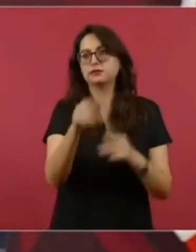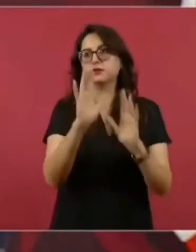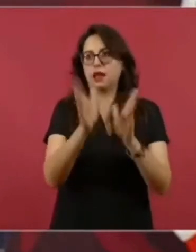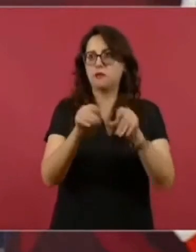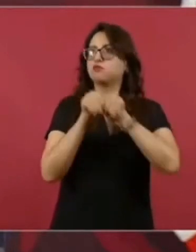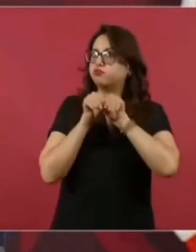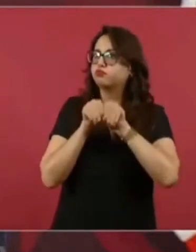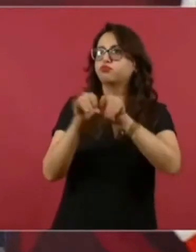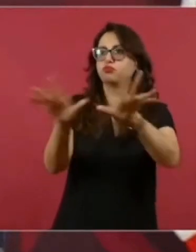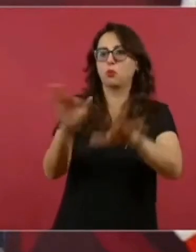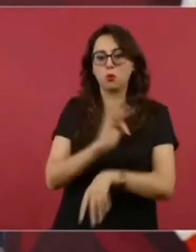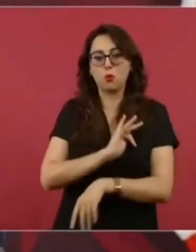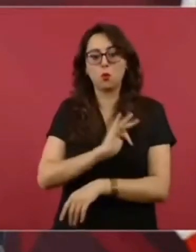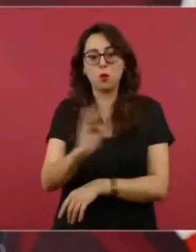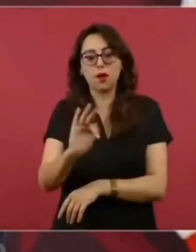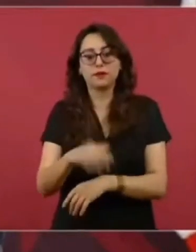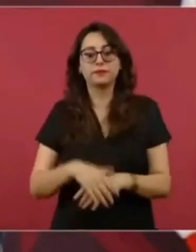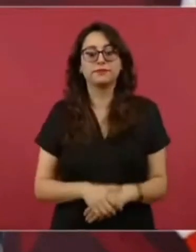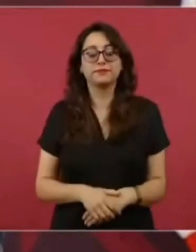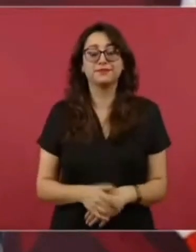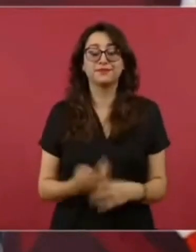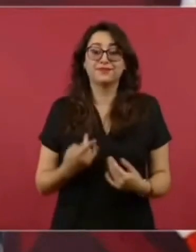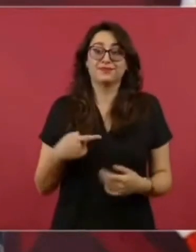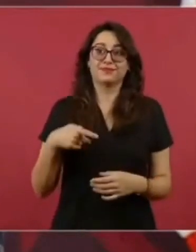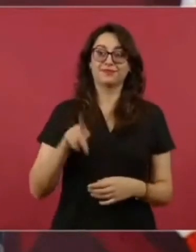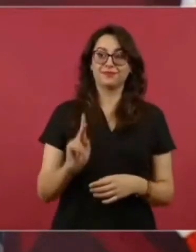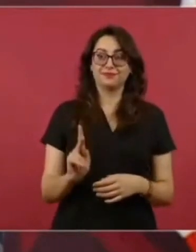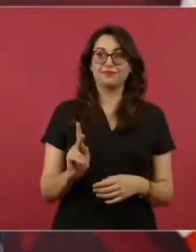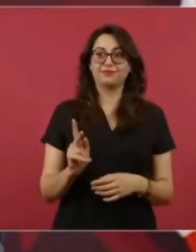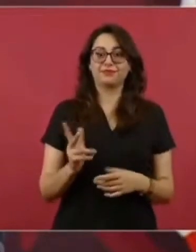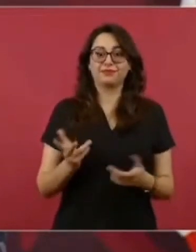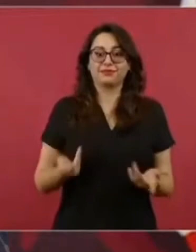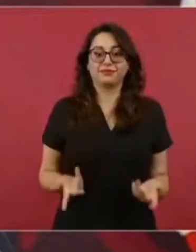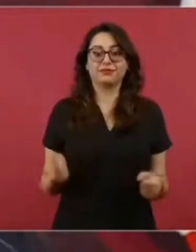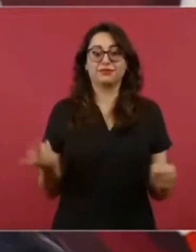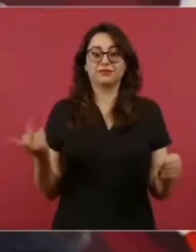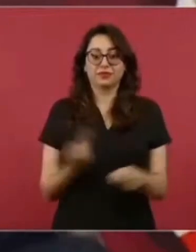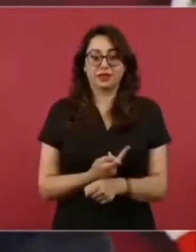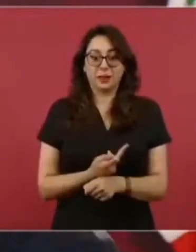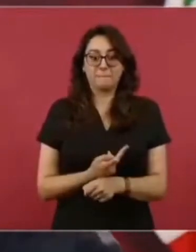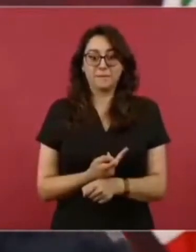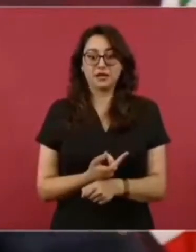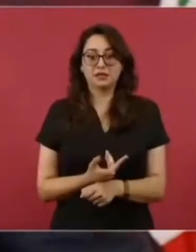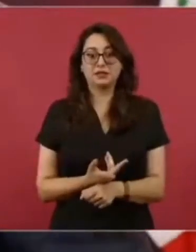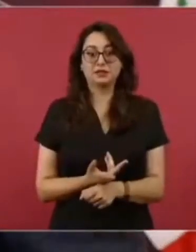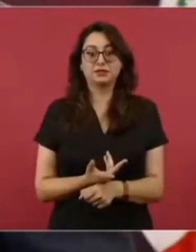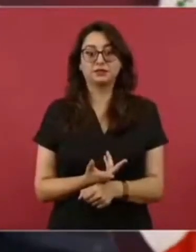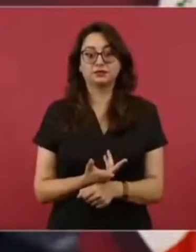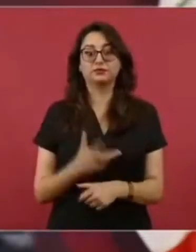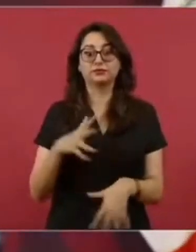los usan nuestros adversarios y ustedes, por ejemplo, en el Universal,